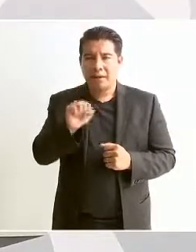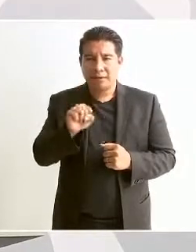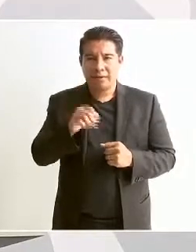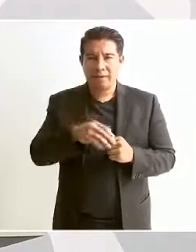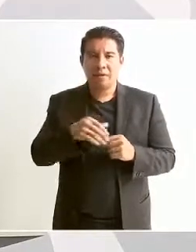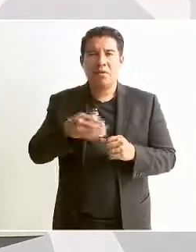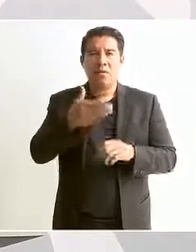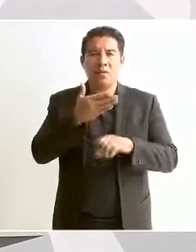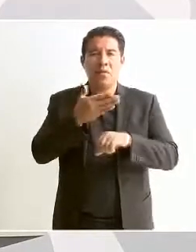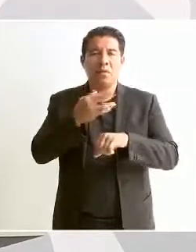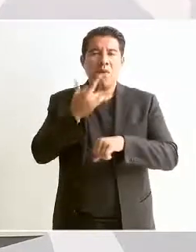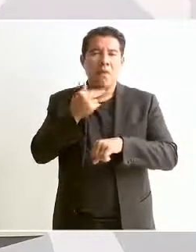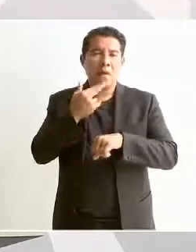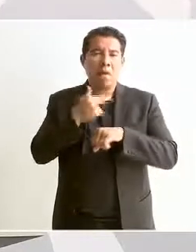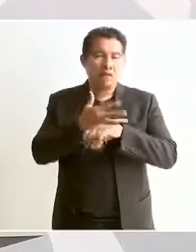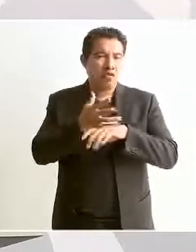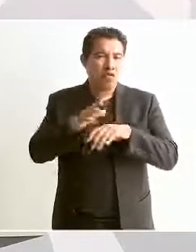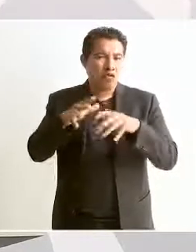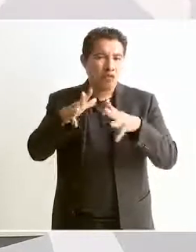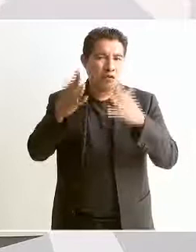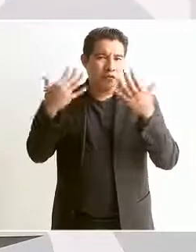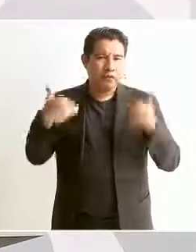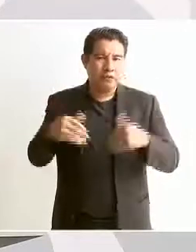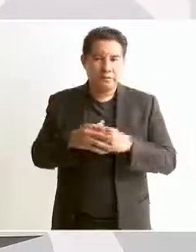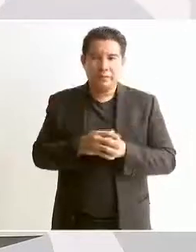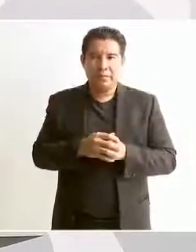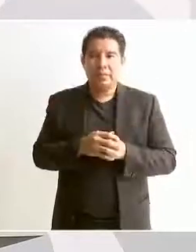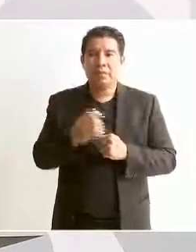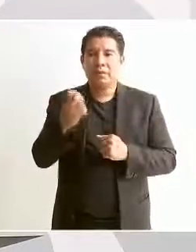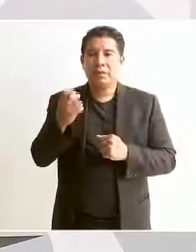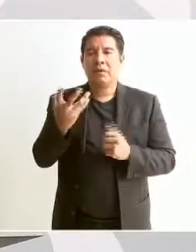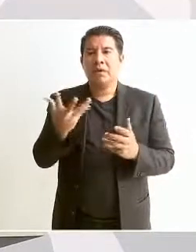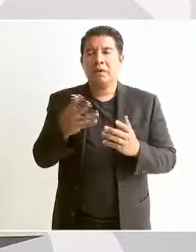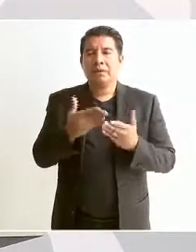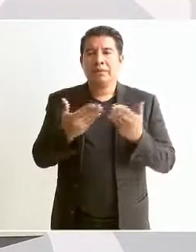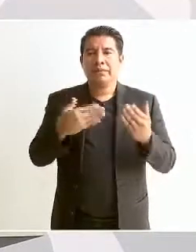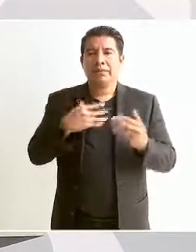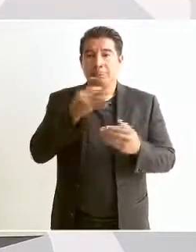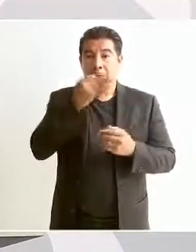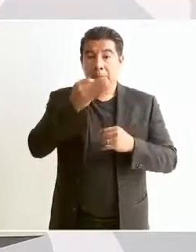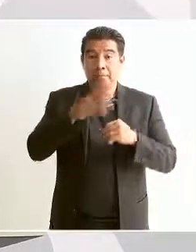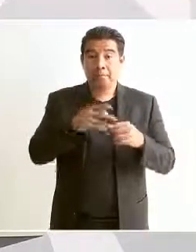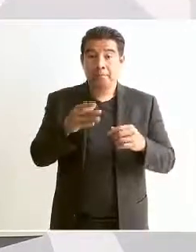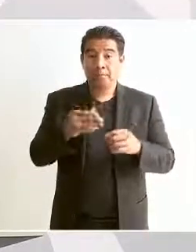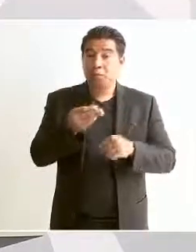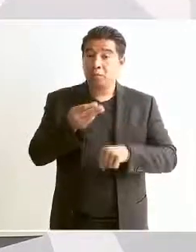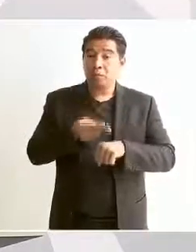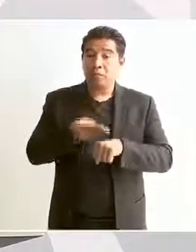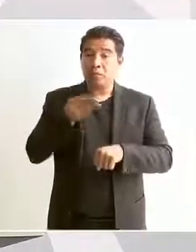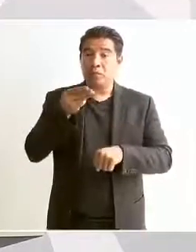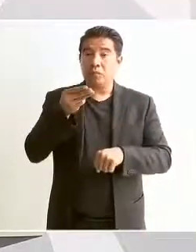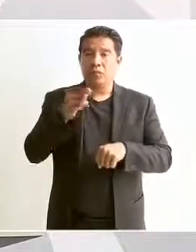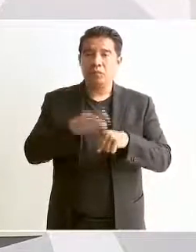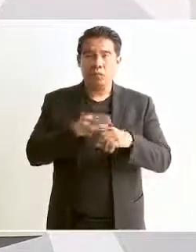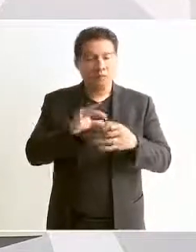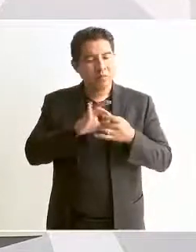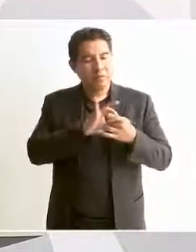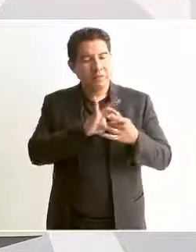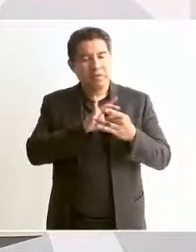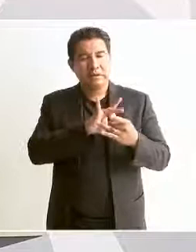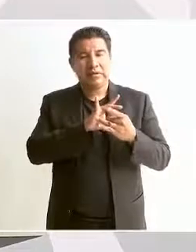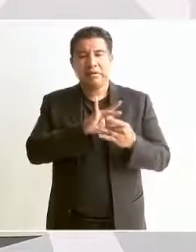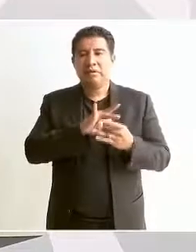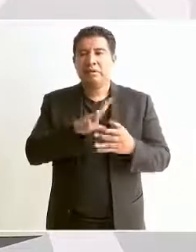que estoy muy relacionado con Chiapas,